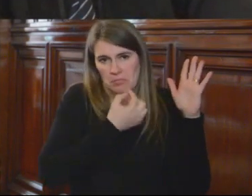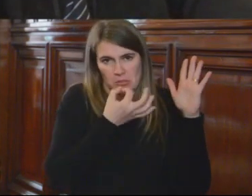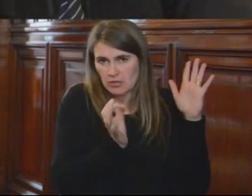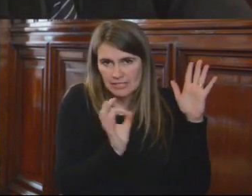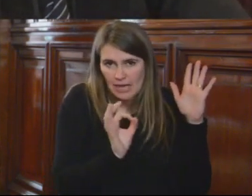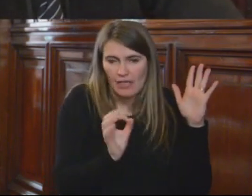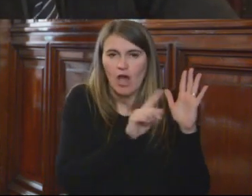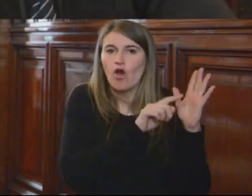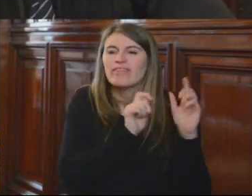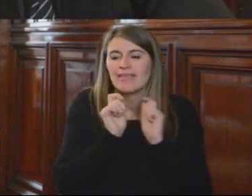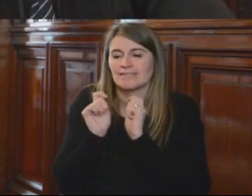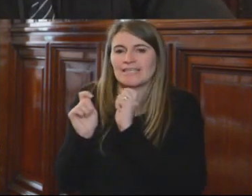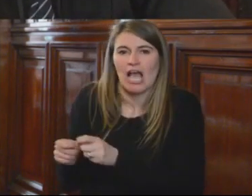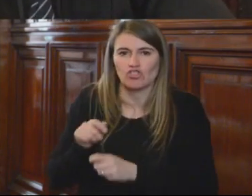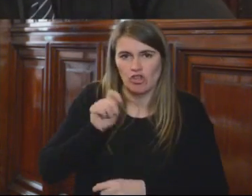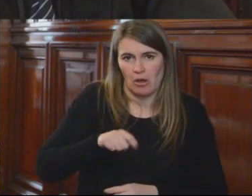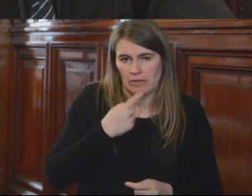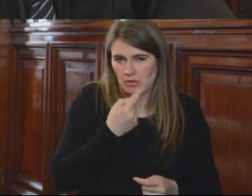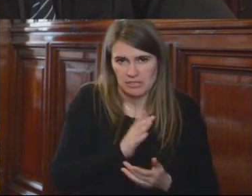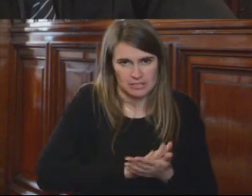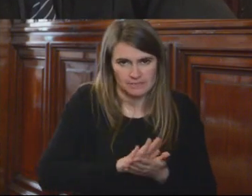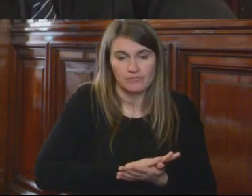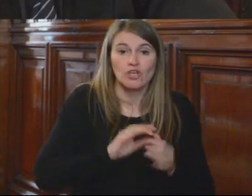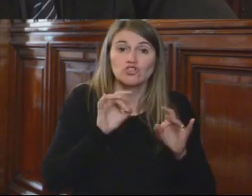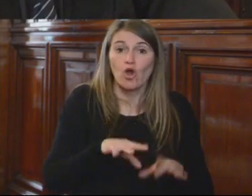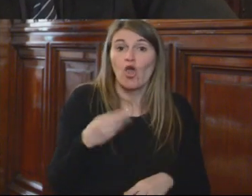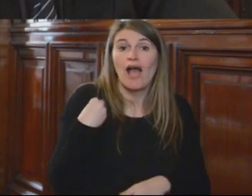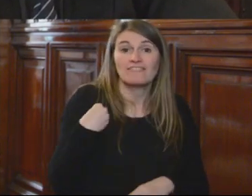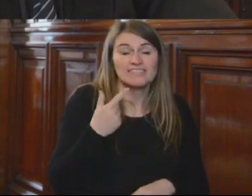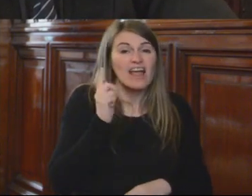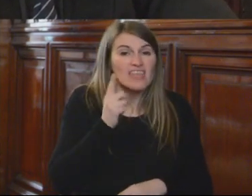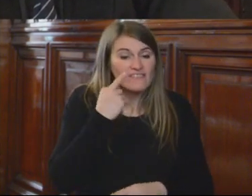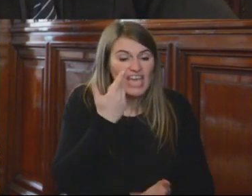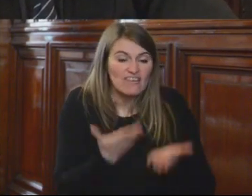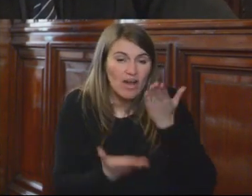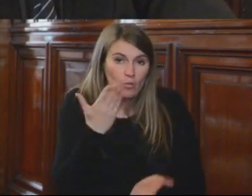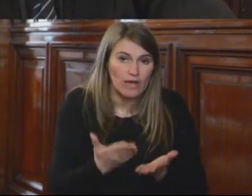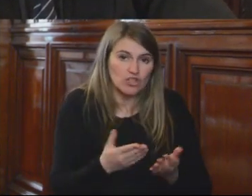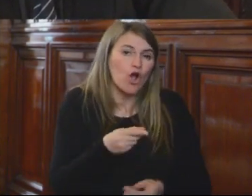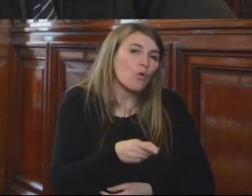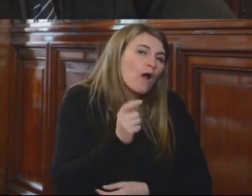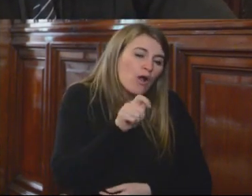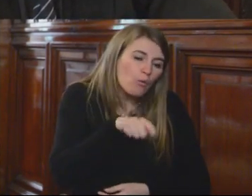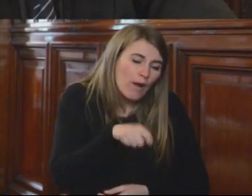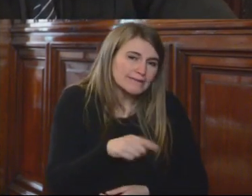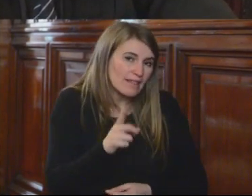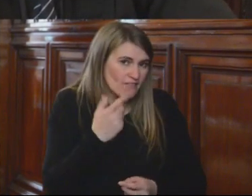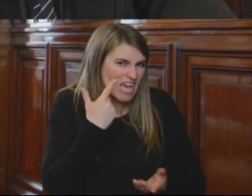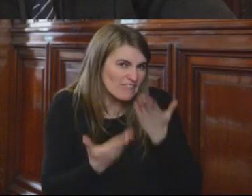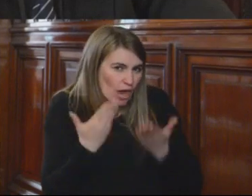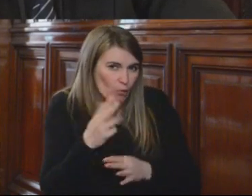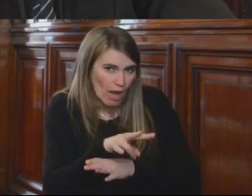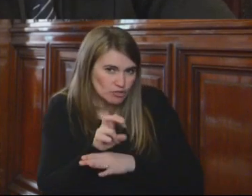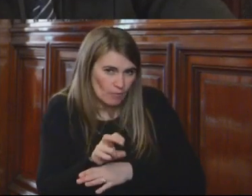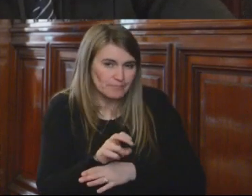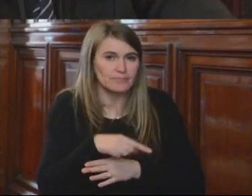designación de jueces, lo que sí establece es que tiene que haber una evaluación a los jueces vigentes y dice por separado